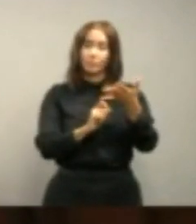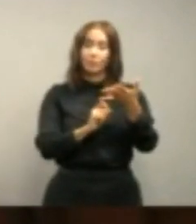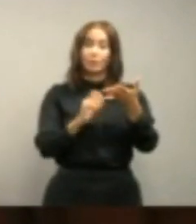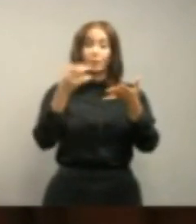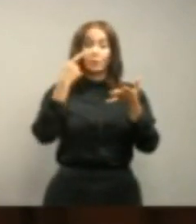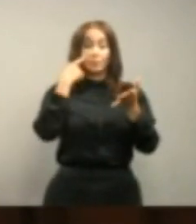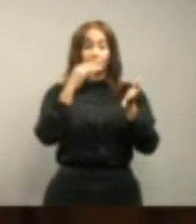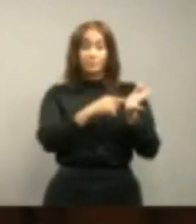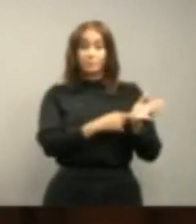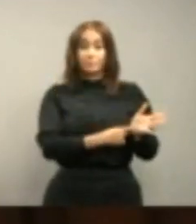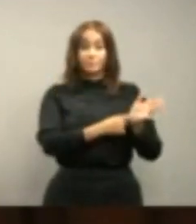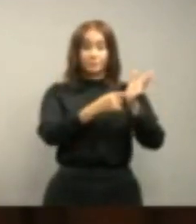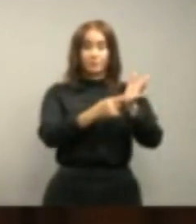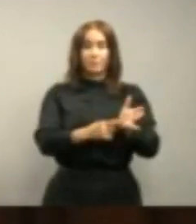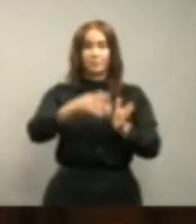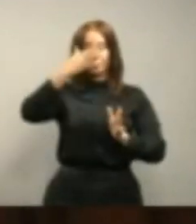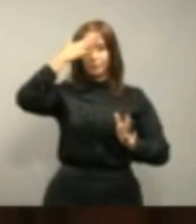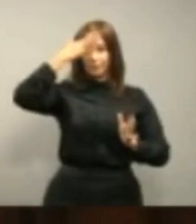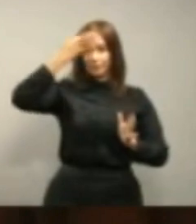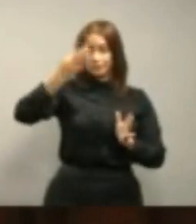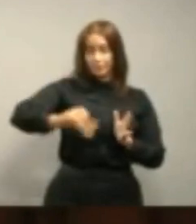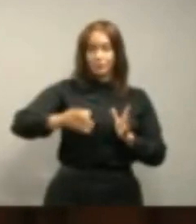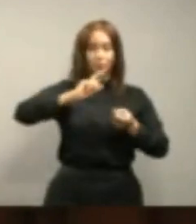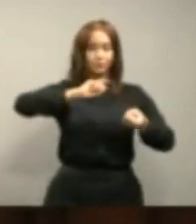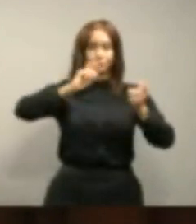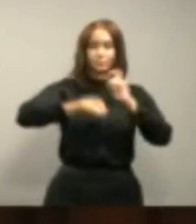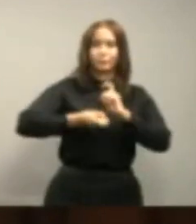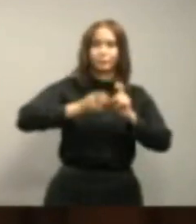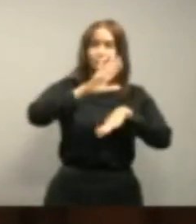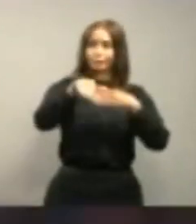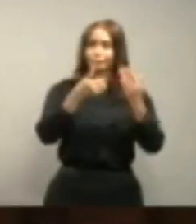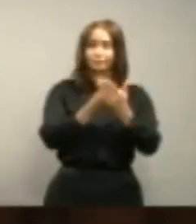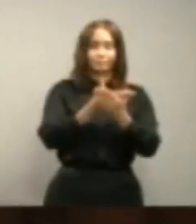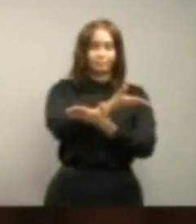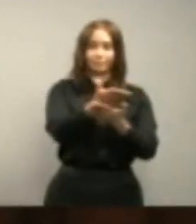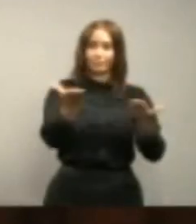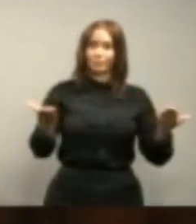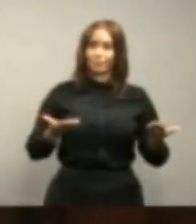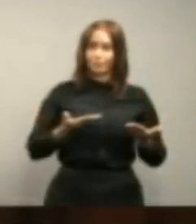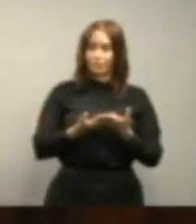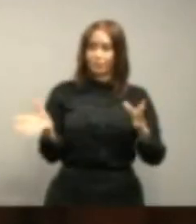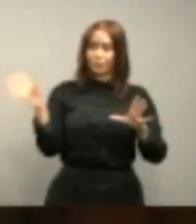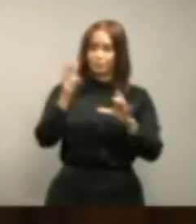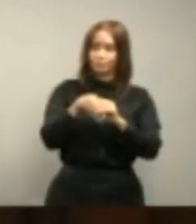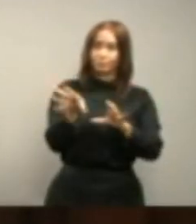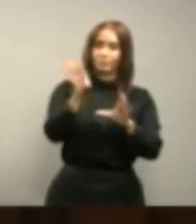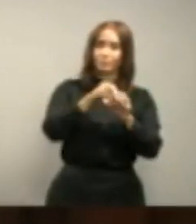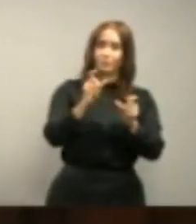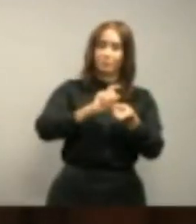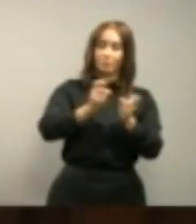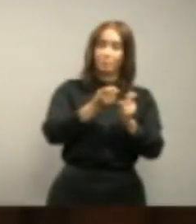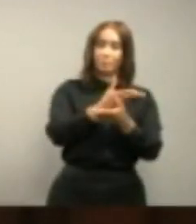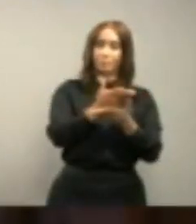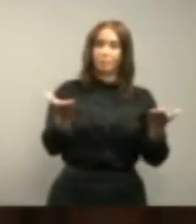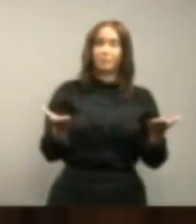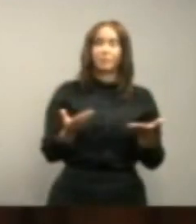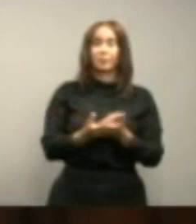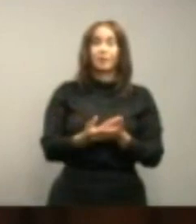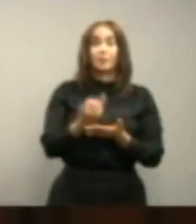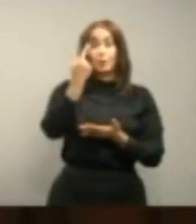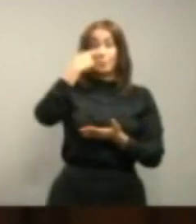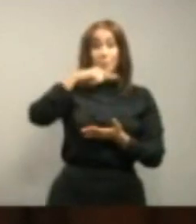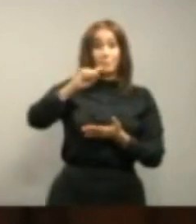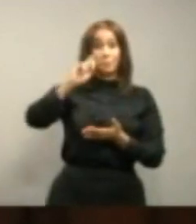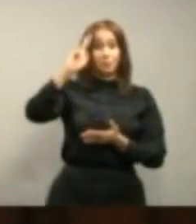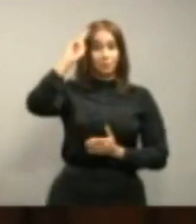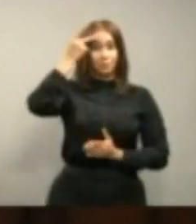nuestra firme determinación de cambiarlo todo de forma integral, porque la política penitenciaria